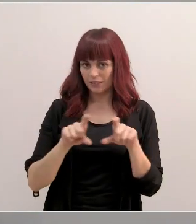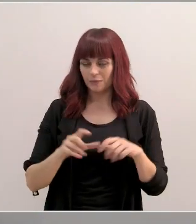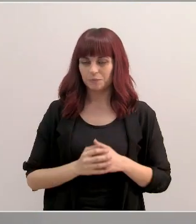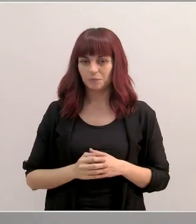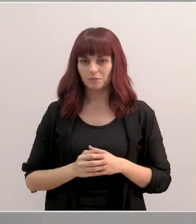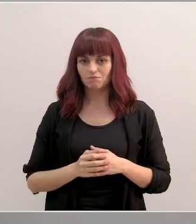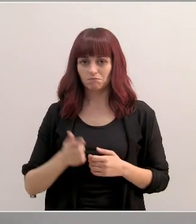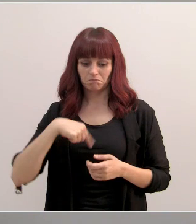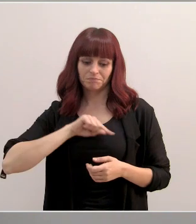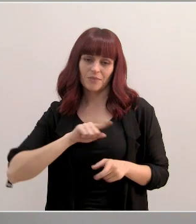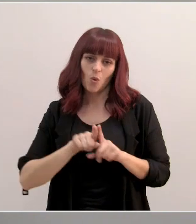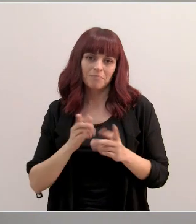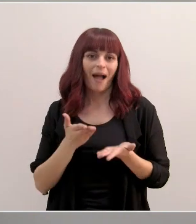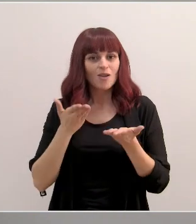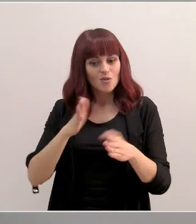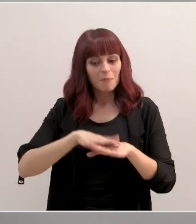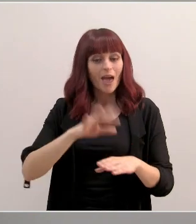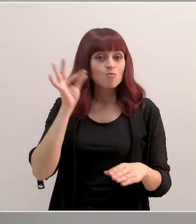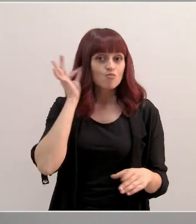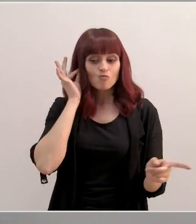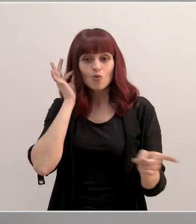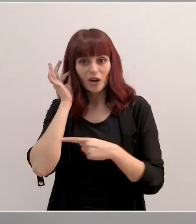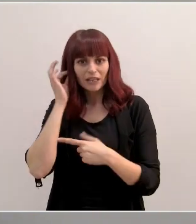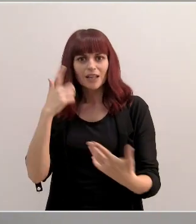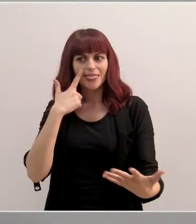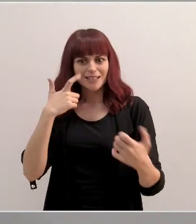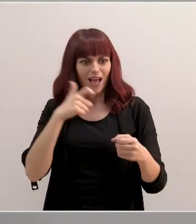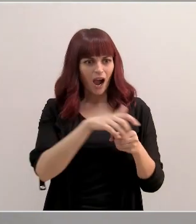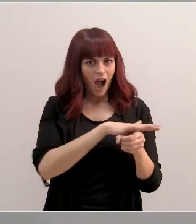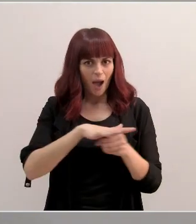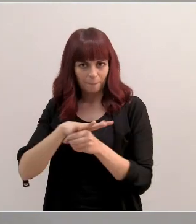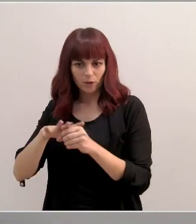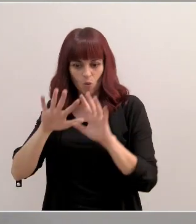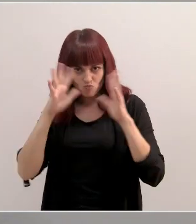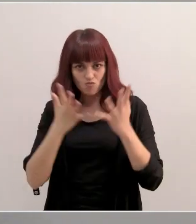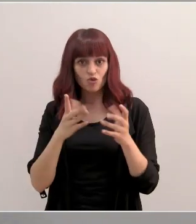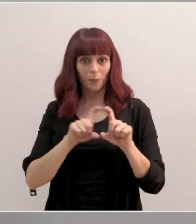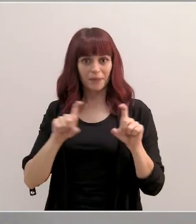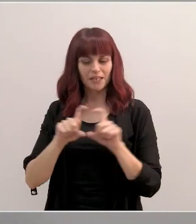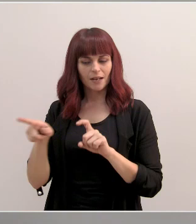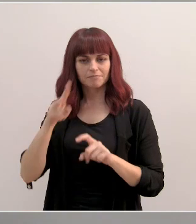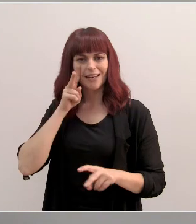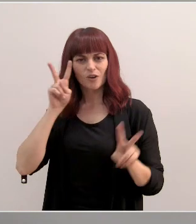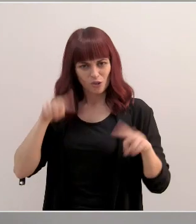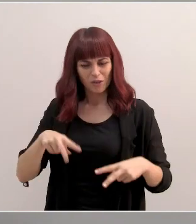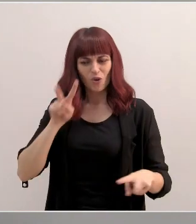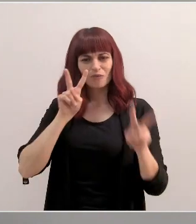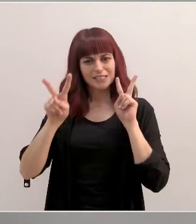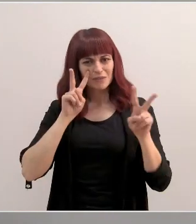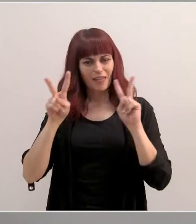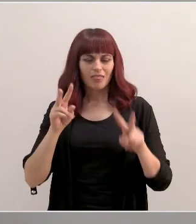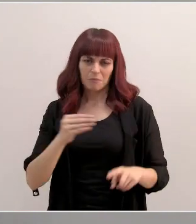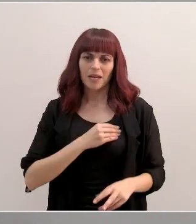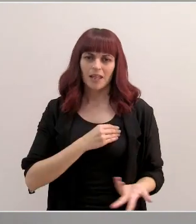Es nuestra contribución para que aquellas mujeres que están destacando en distintos ámbitos del mundo empresarial tengan el reconocimiento y la visibilidad que